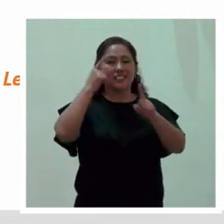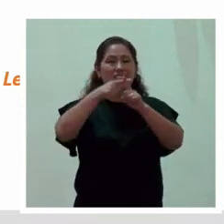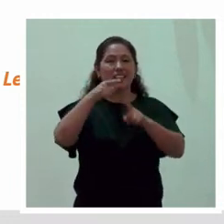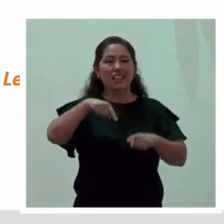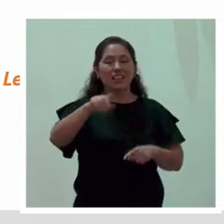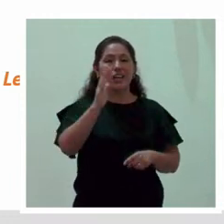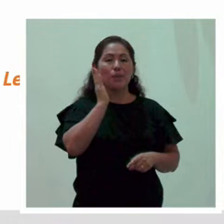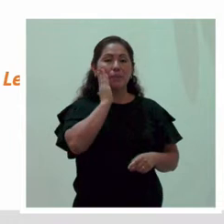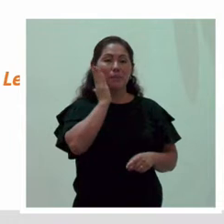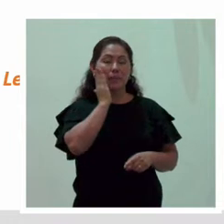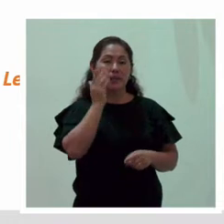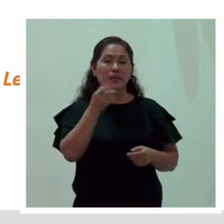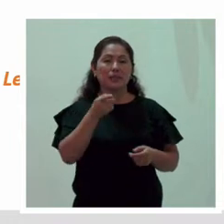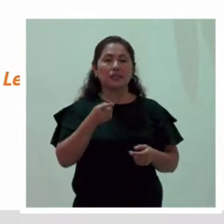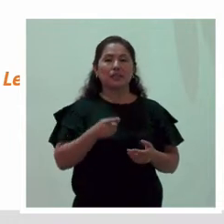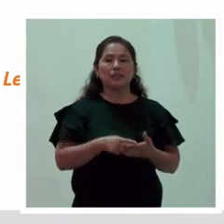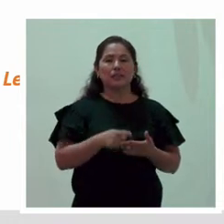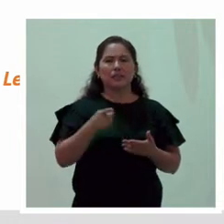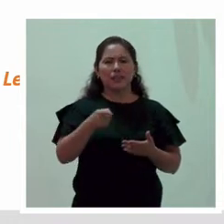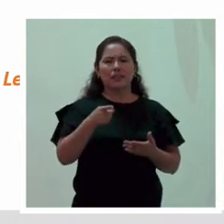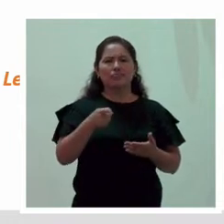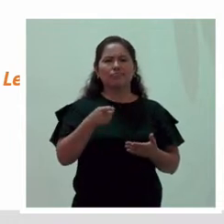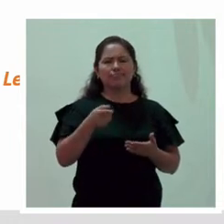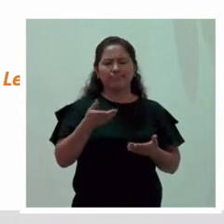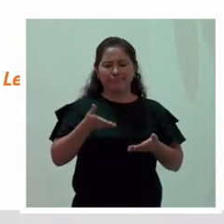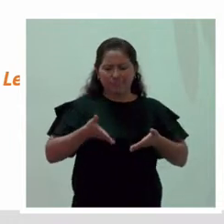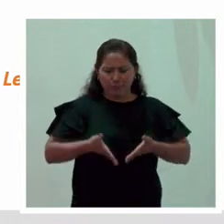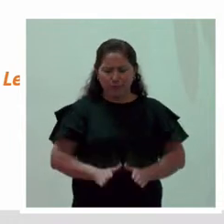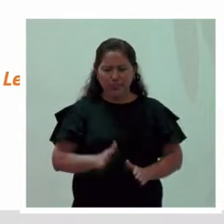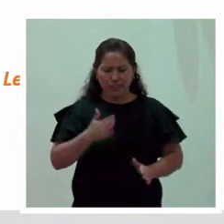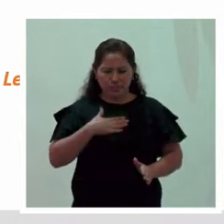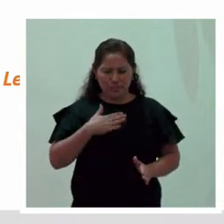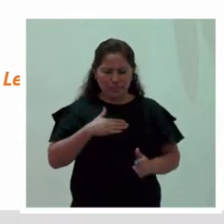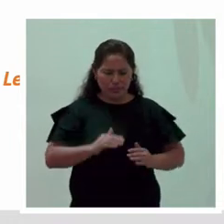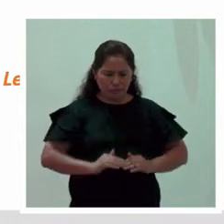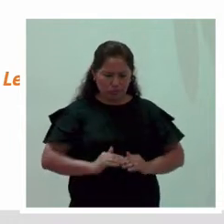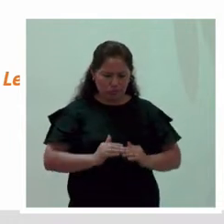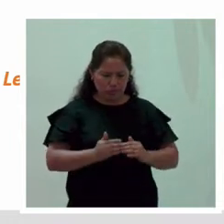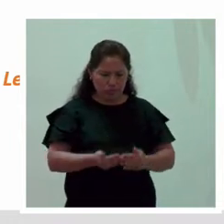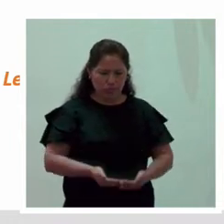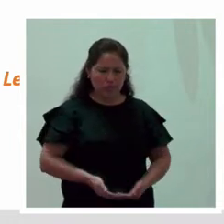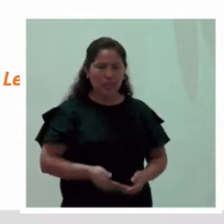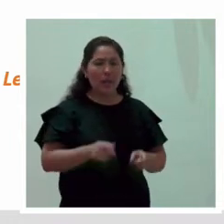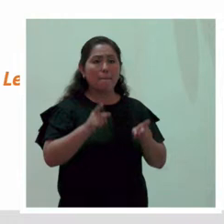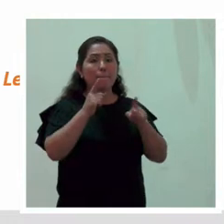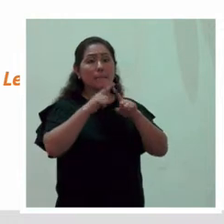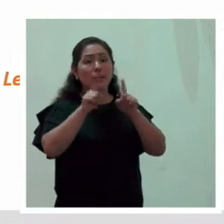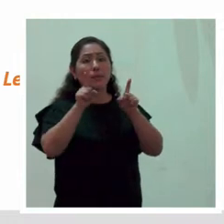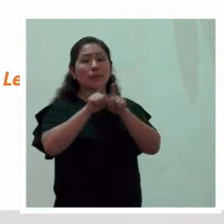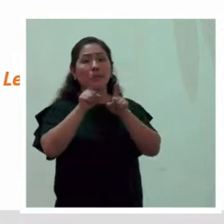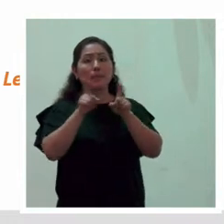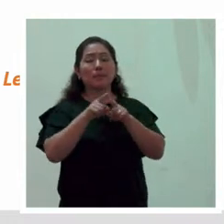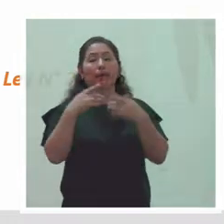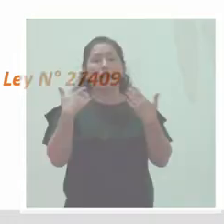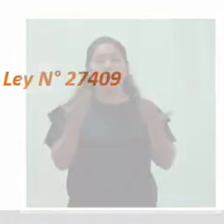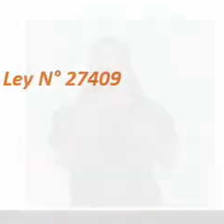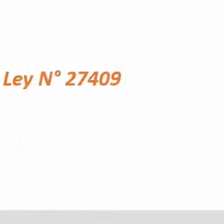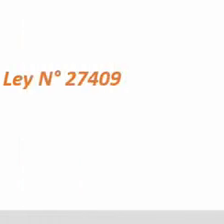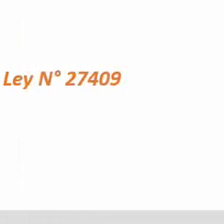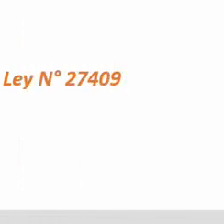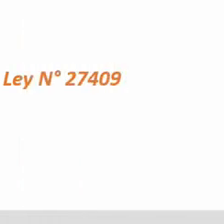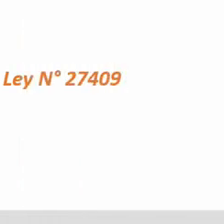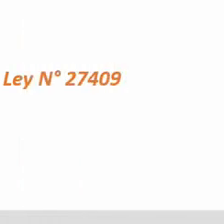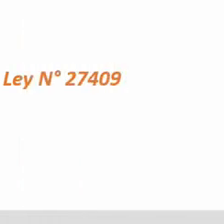madres que biológicamente gestan a sus hijos. ¿Cierto? Pero existen otro tipo de procedimientos,